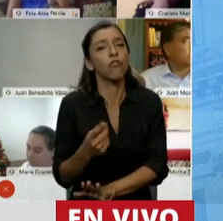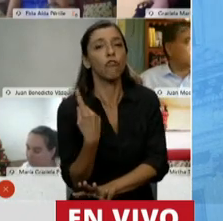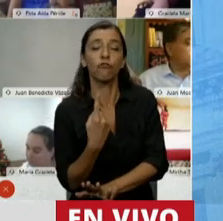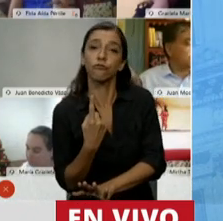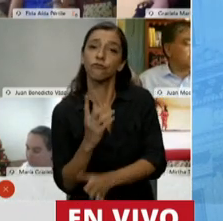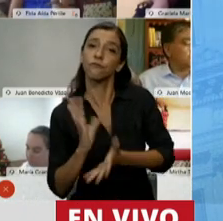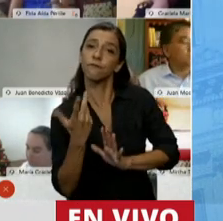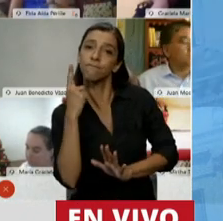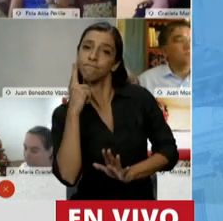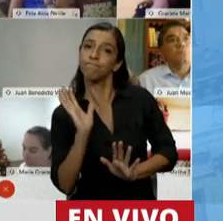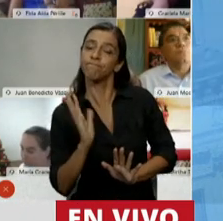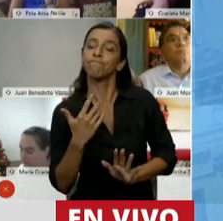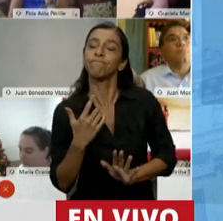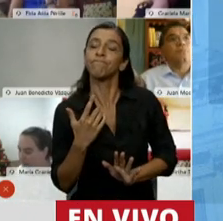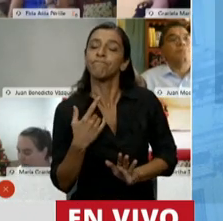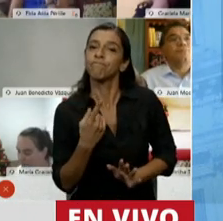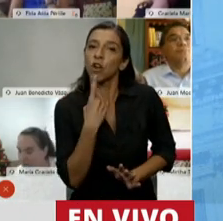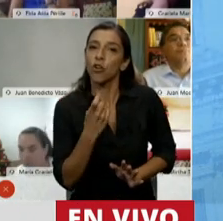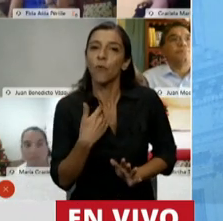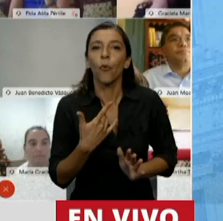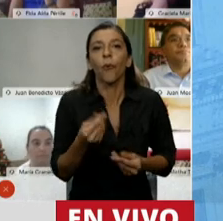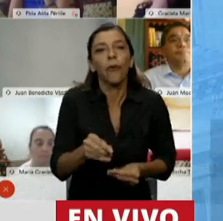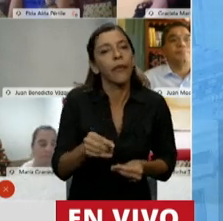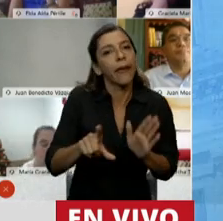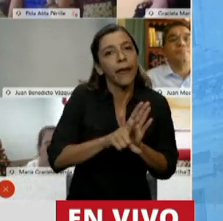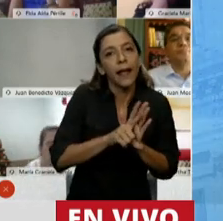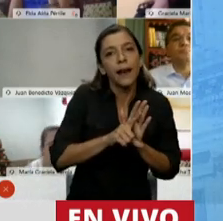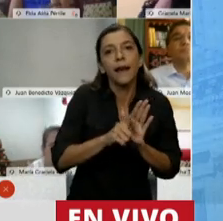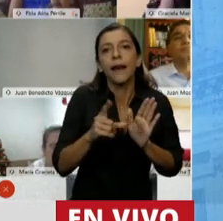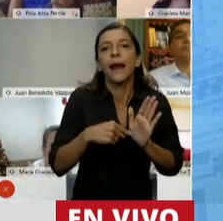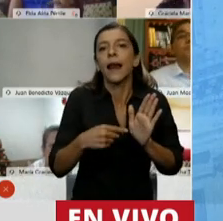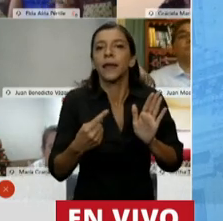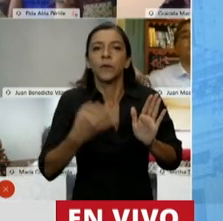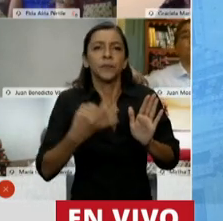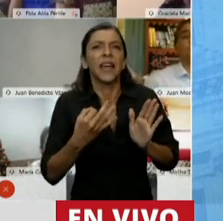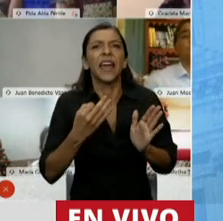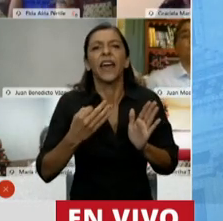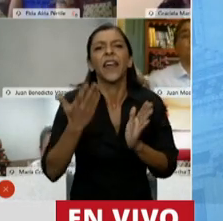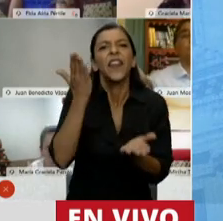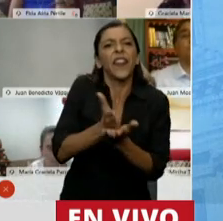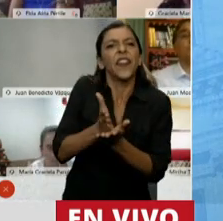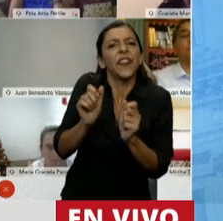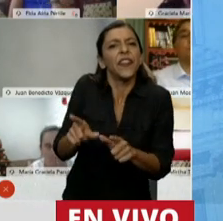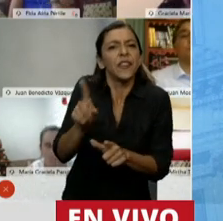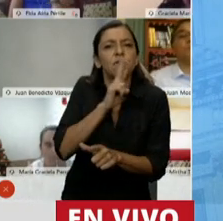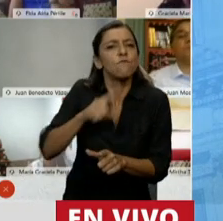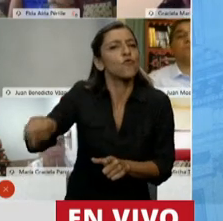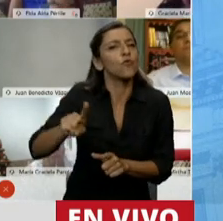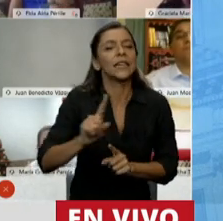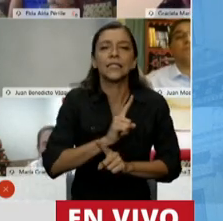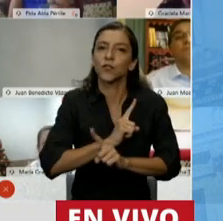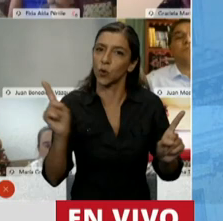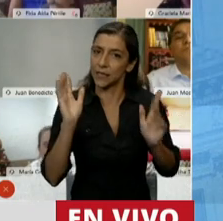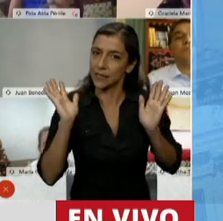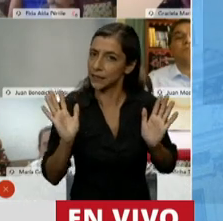mismo tiempo que nuestra legislación no abre a la consideración el aborto como un derecho de las mujeres. También